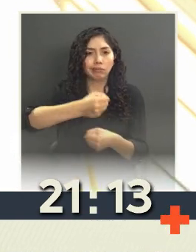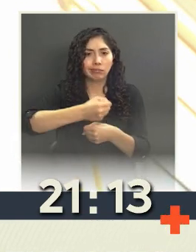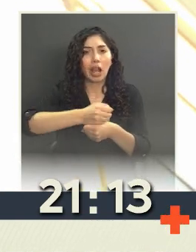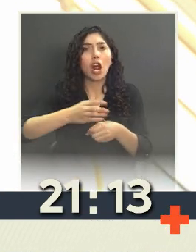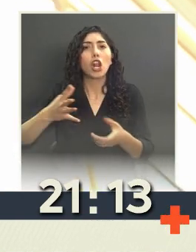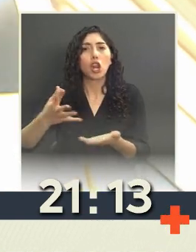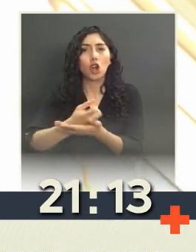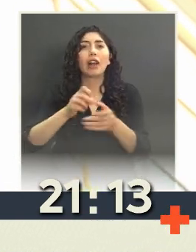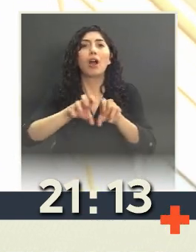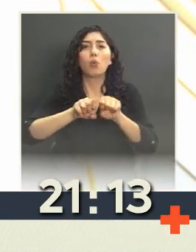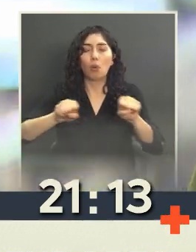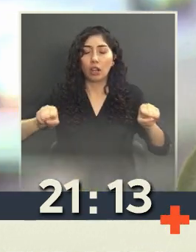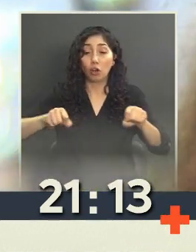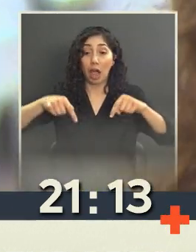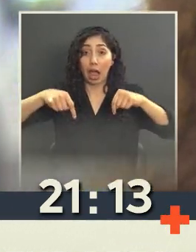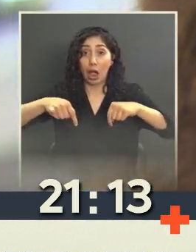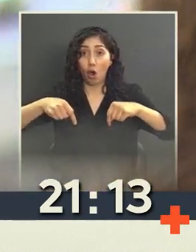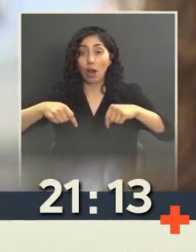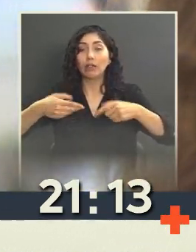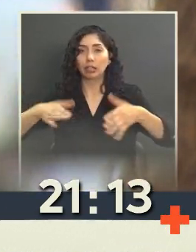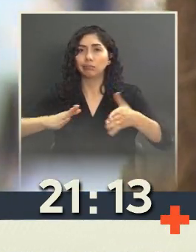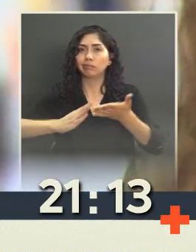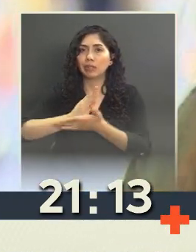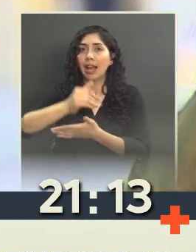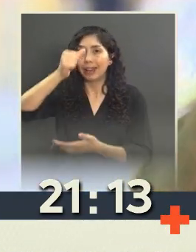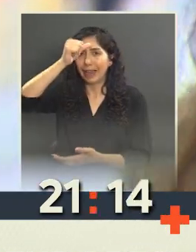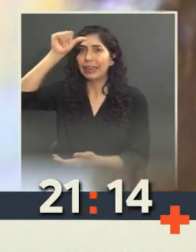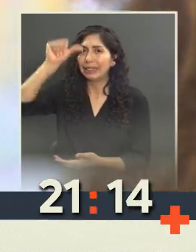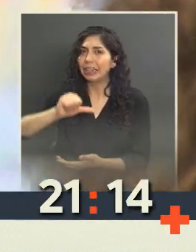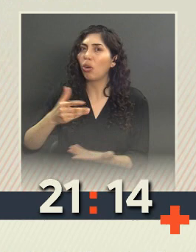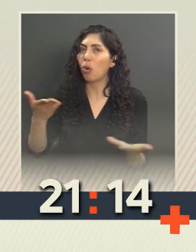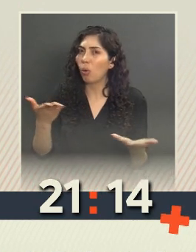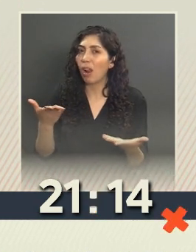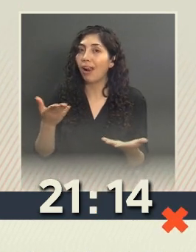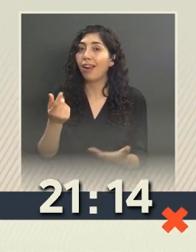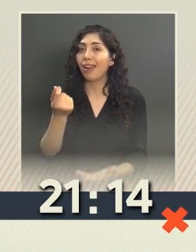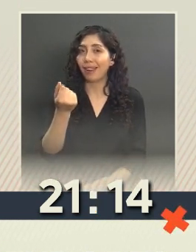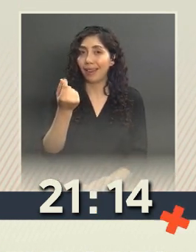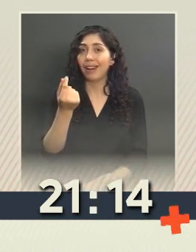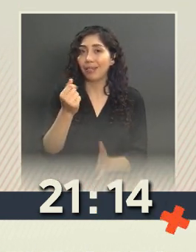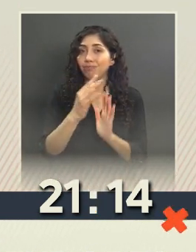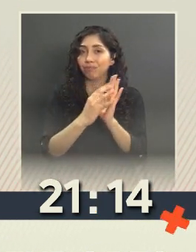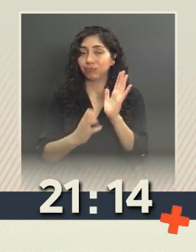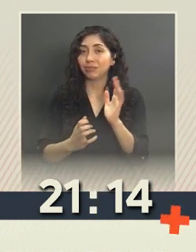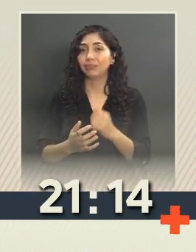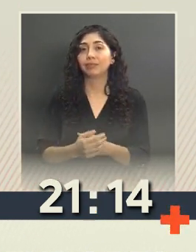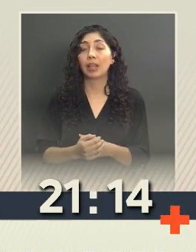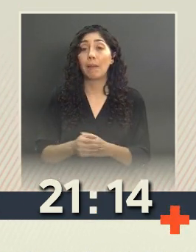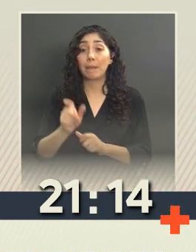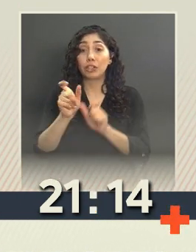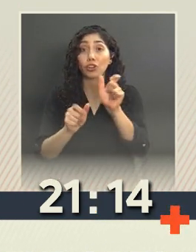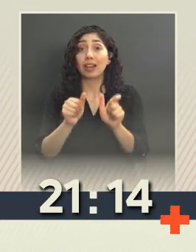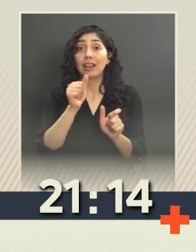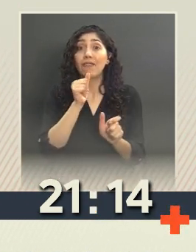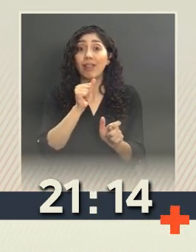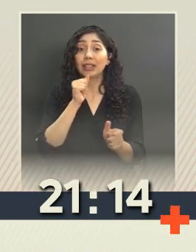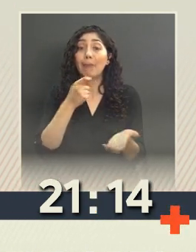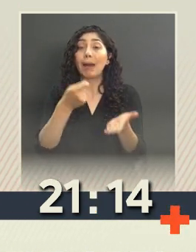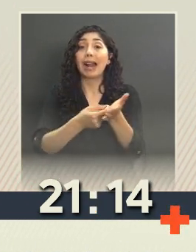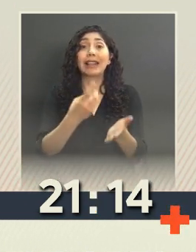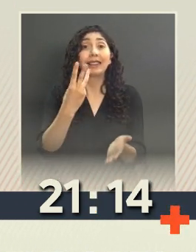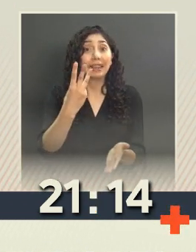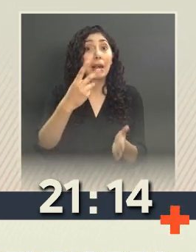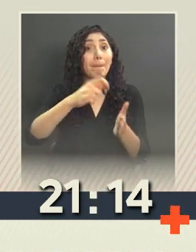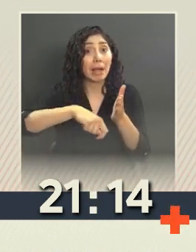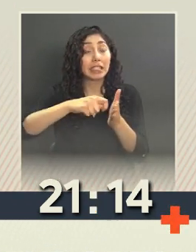discute considera sanciones que van a donde más les duele el bolsillo. Quienes deban tres mensualidades seguidas o cinco no